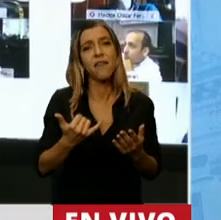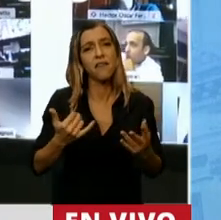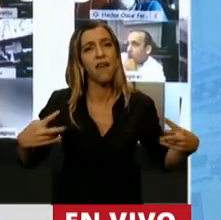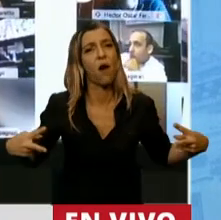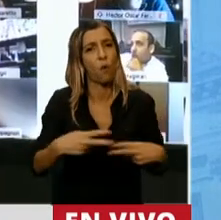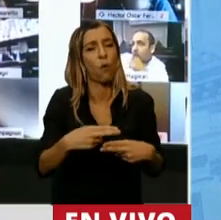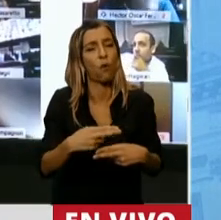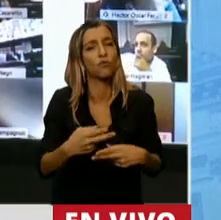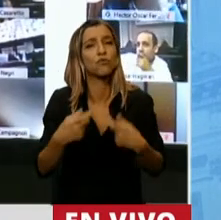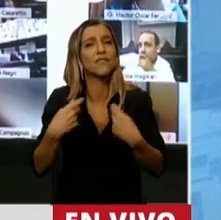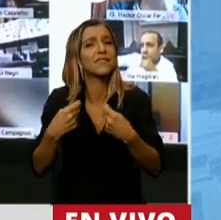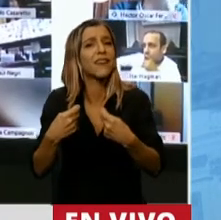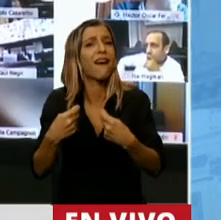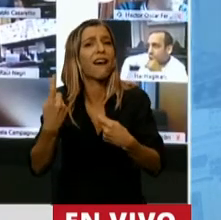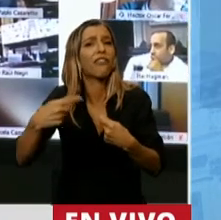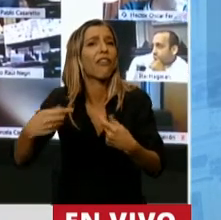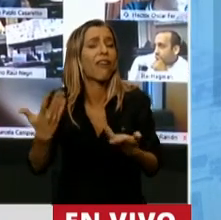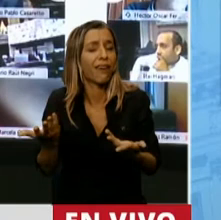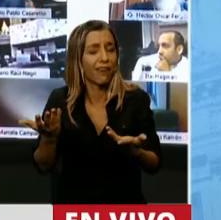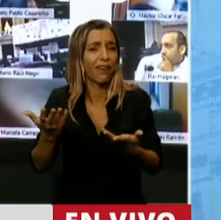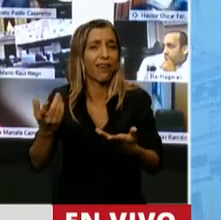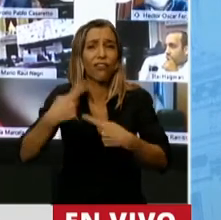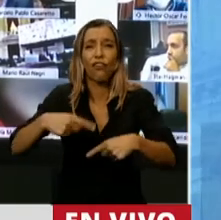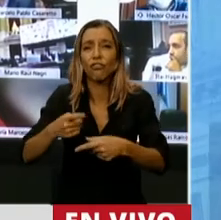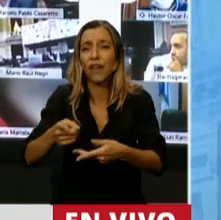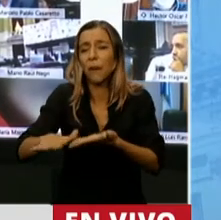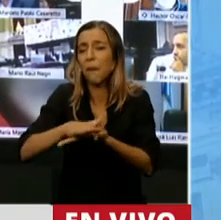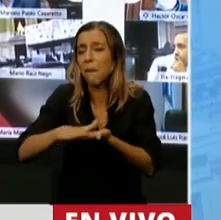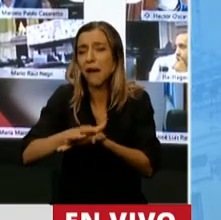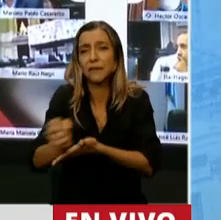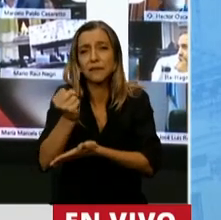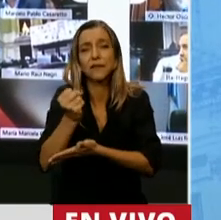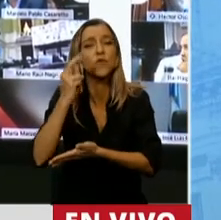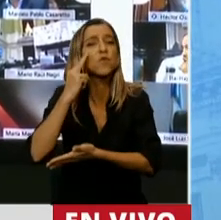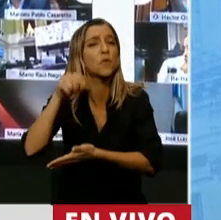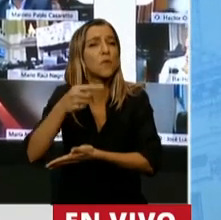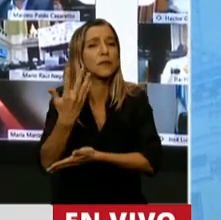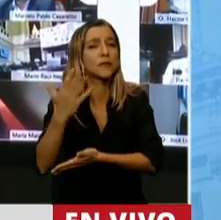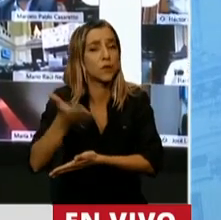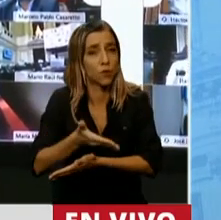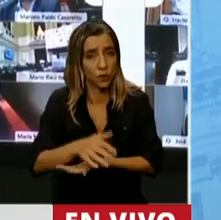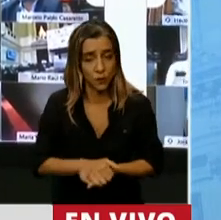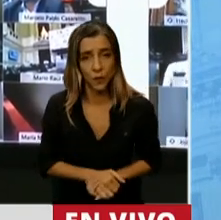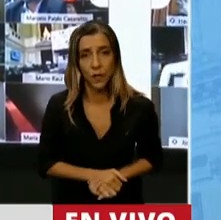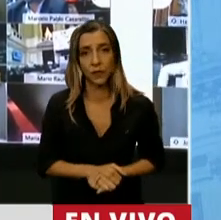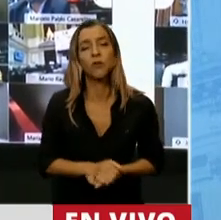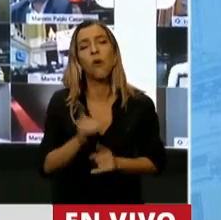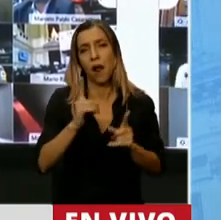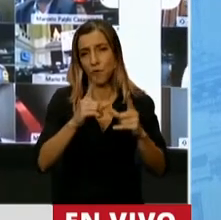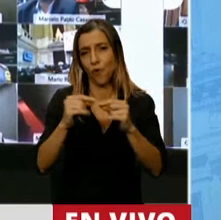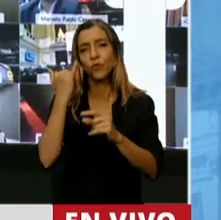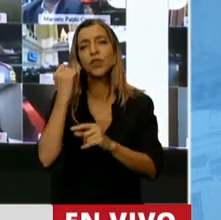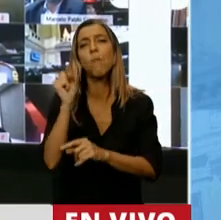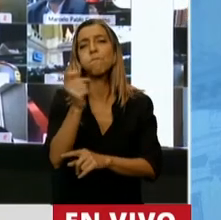de los gastos primarios del 9,5%. Repasemos algunos números, algo ya se dijo,